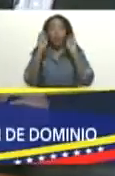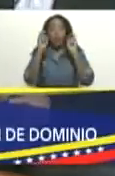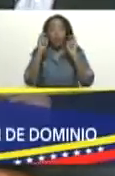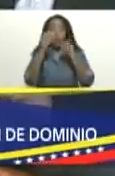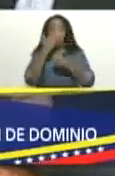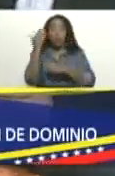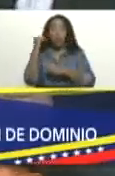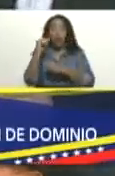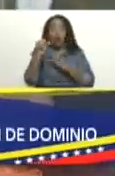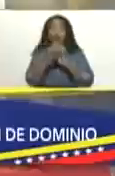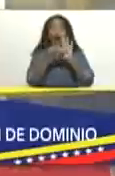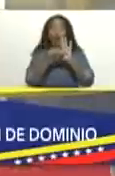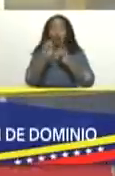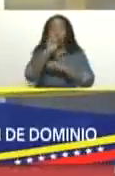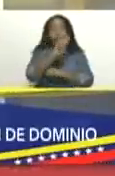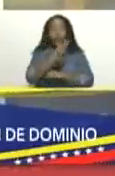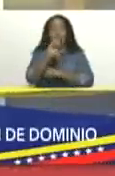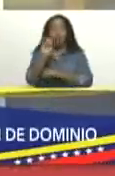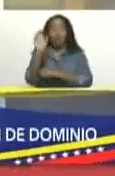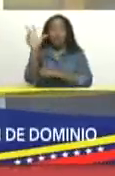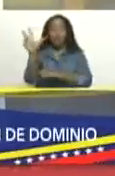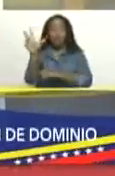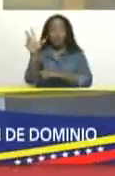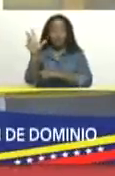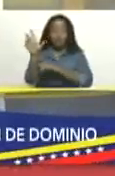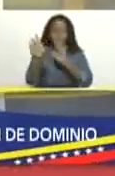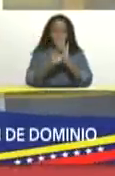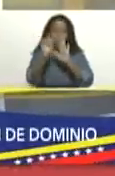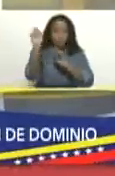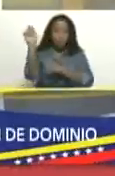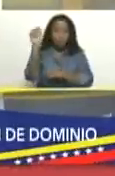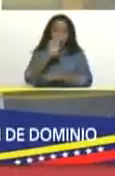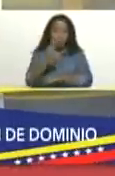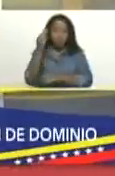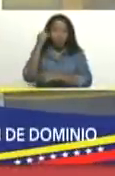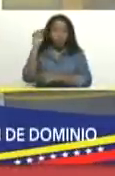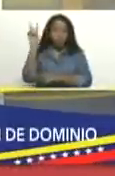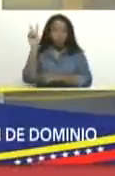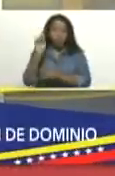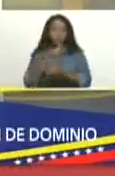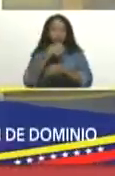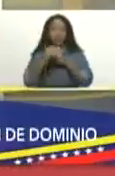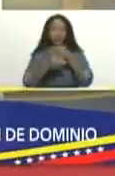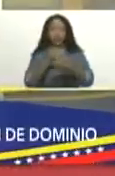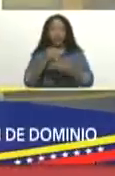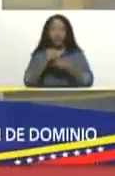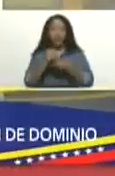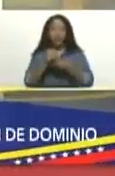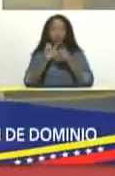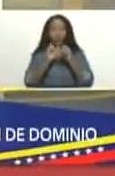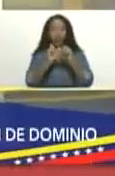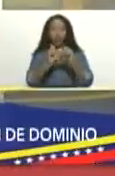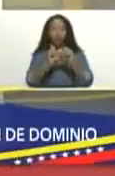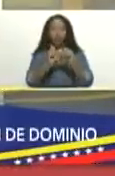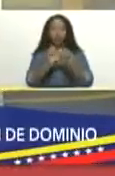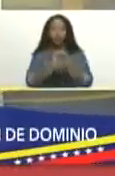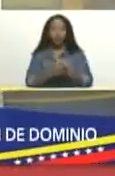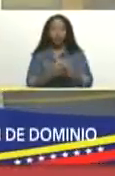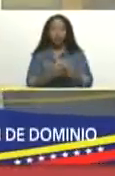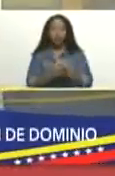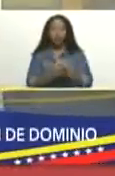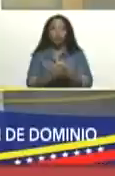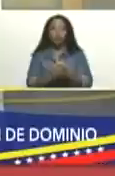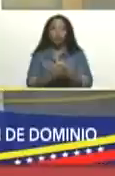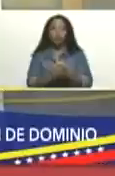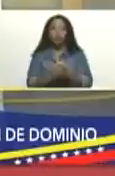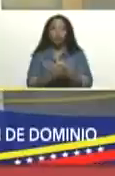y basado en el artículo 203 de la Constitución de la República Bolivariana de Venezuela, procedimos a emitir